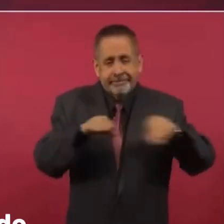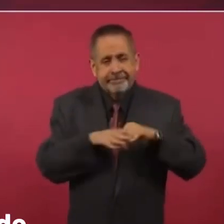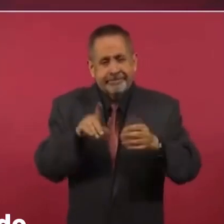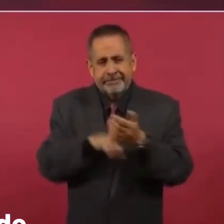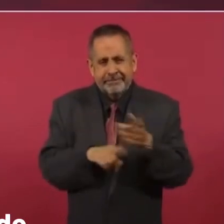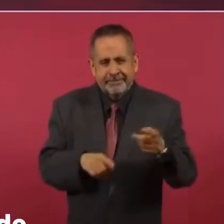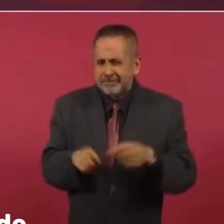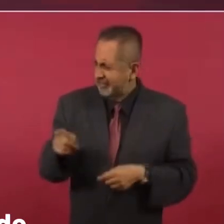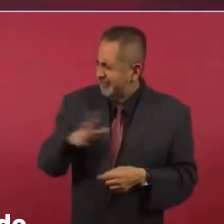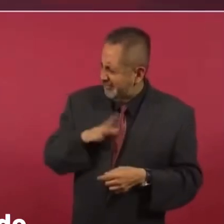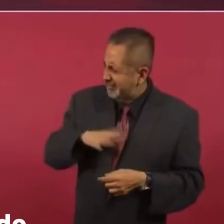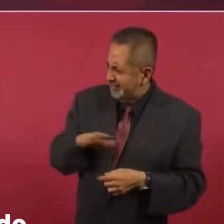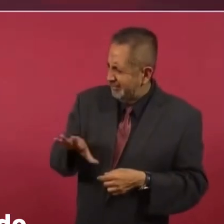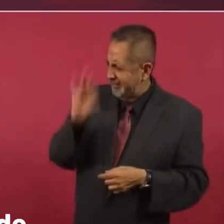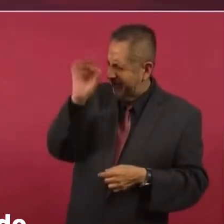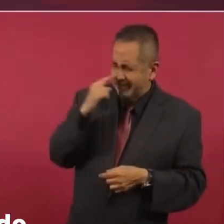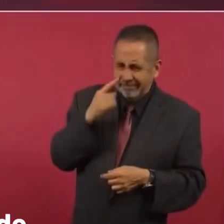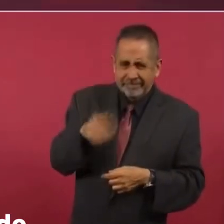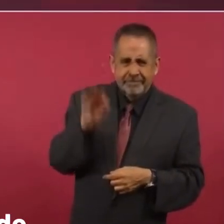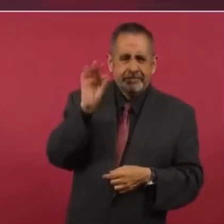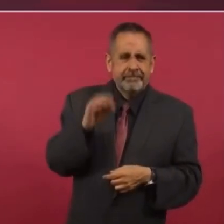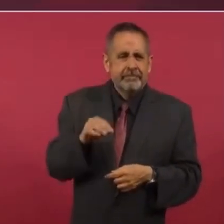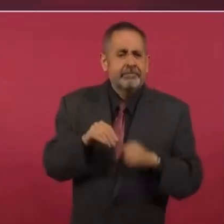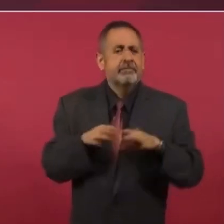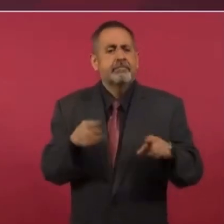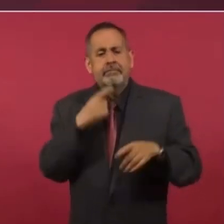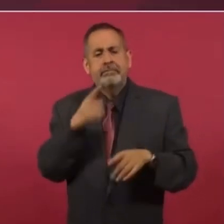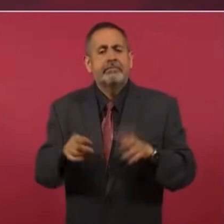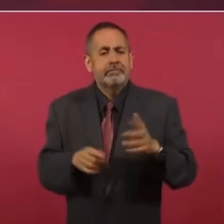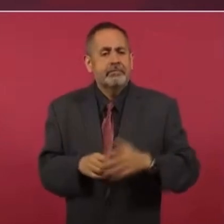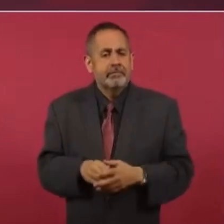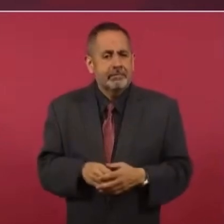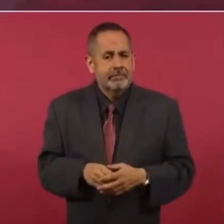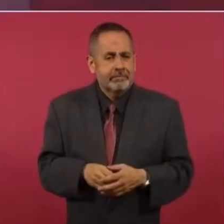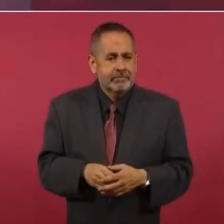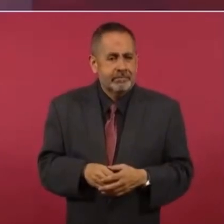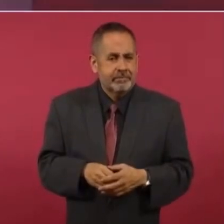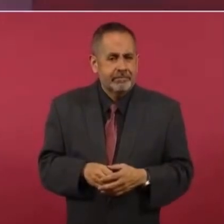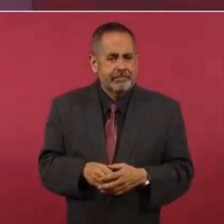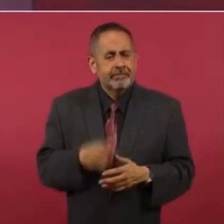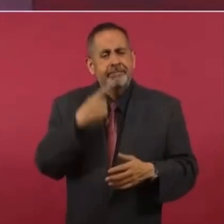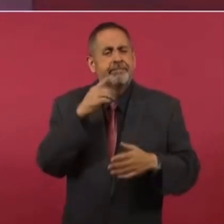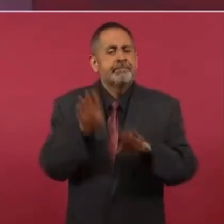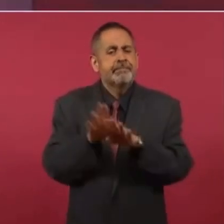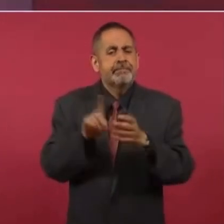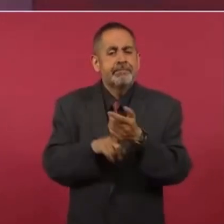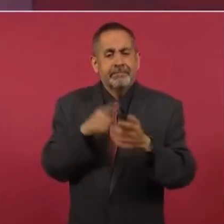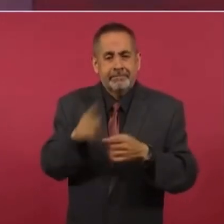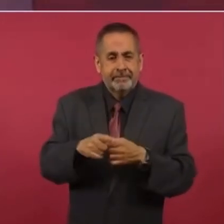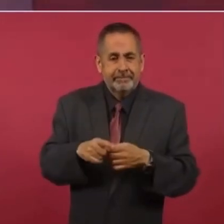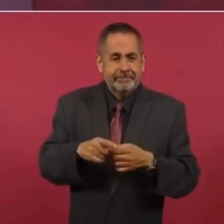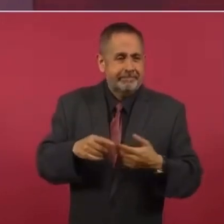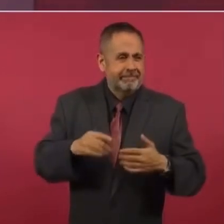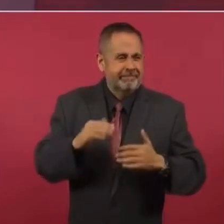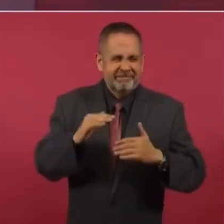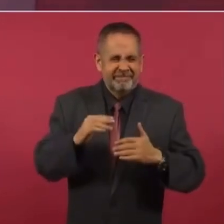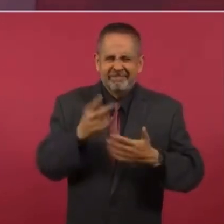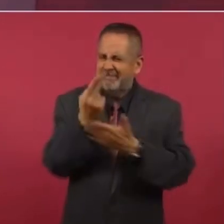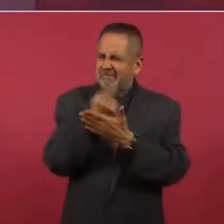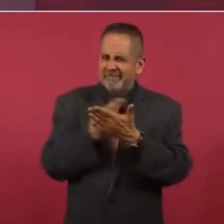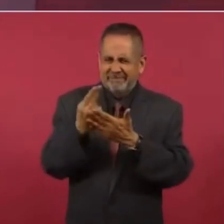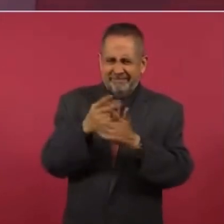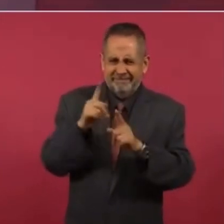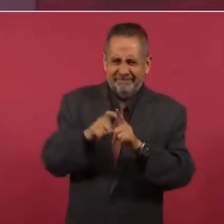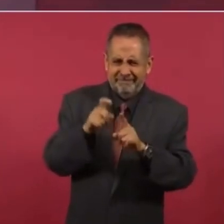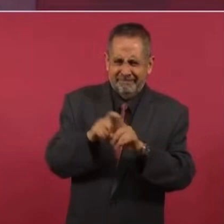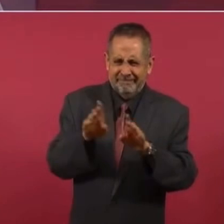a ver si no tienes ahí algunos mensajes, donde se caían las bardas, estos